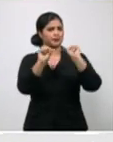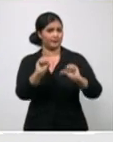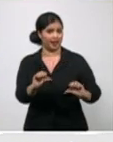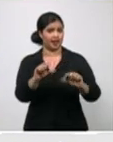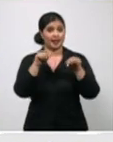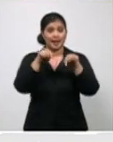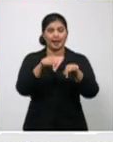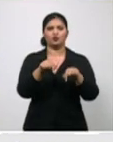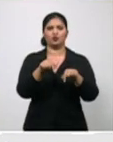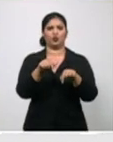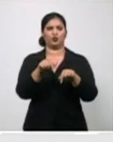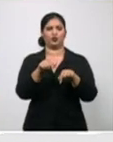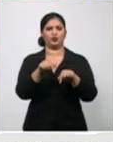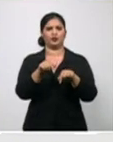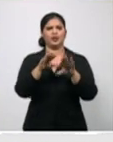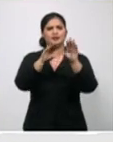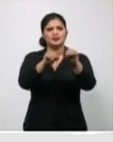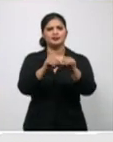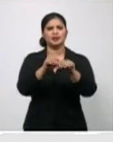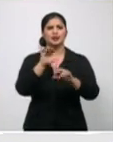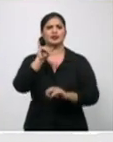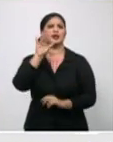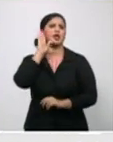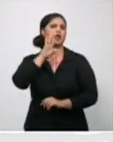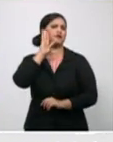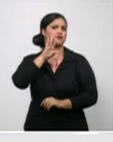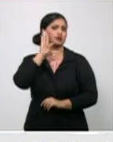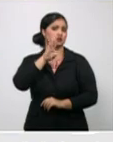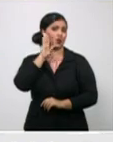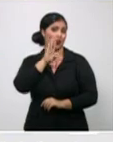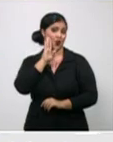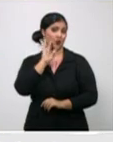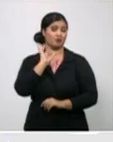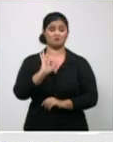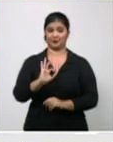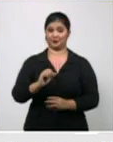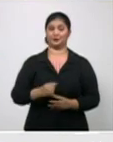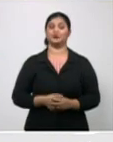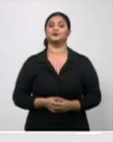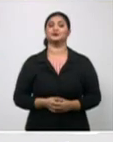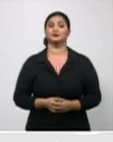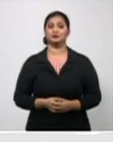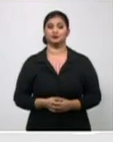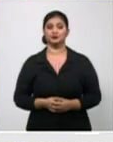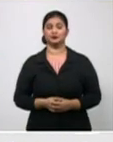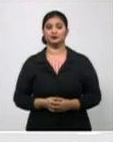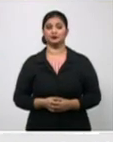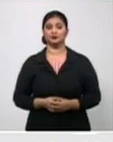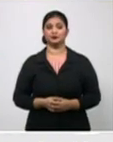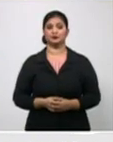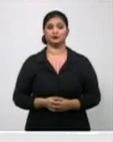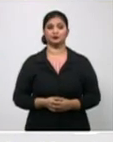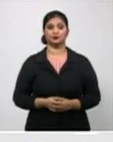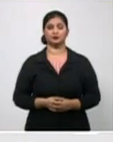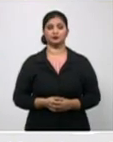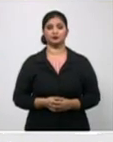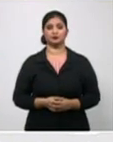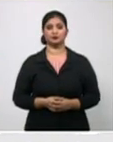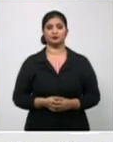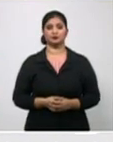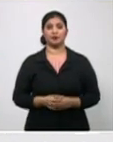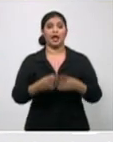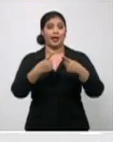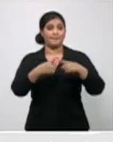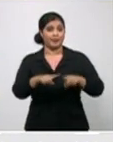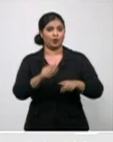infección presente, no es útil cuando la persona no tiene síntomas de la enfermedad. Pero cuando ya